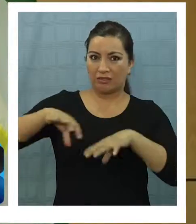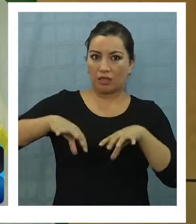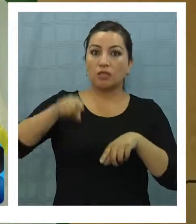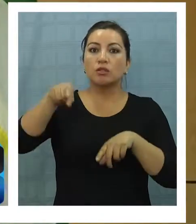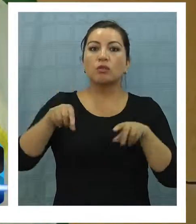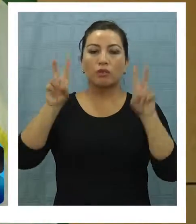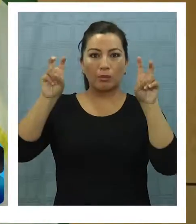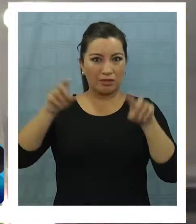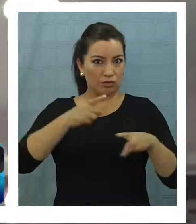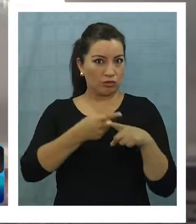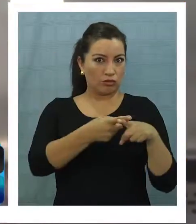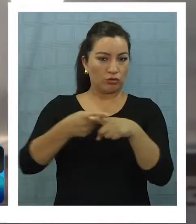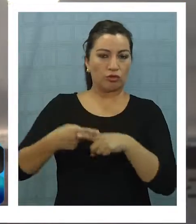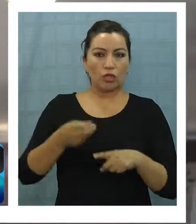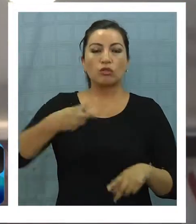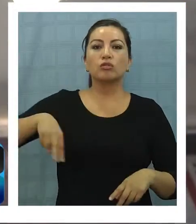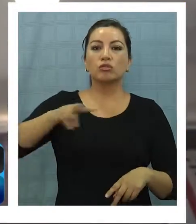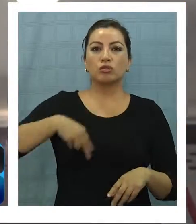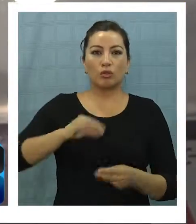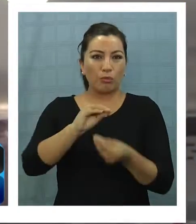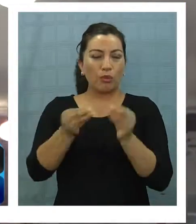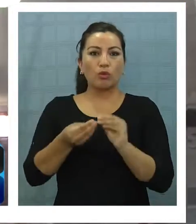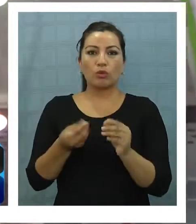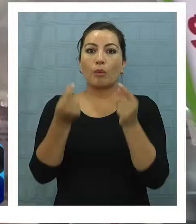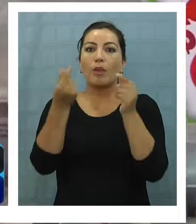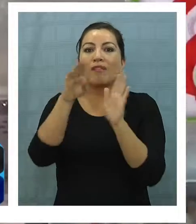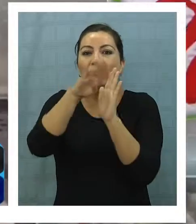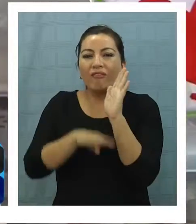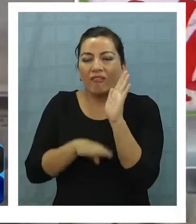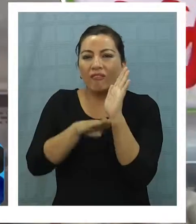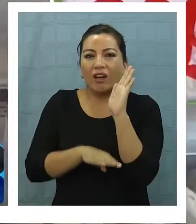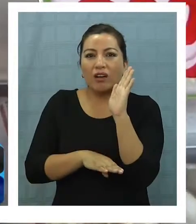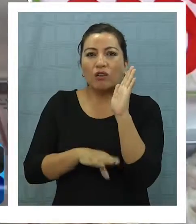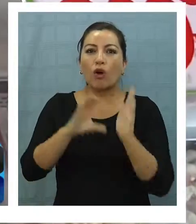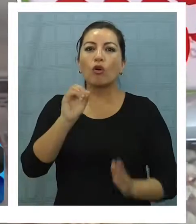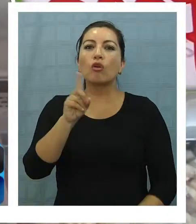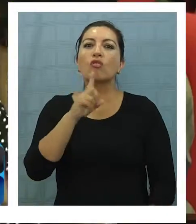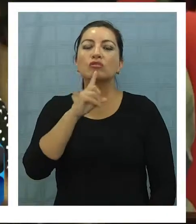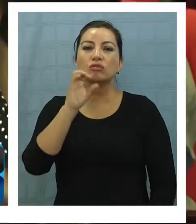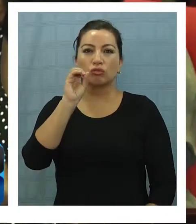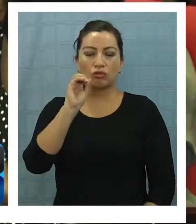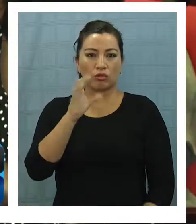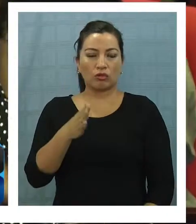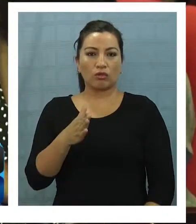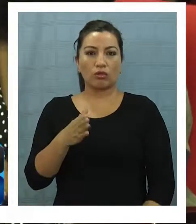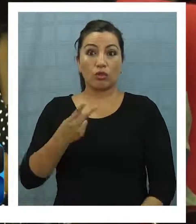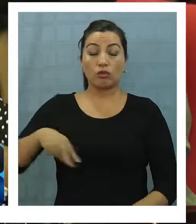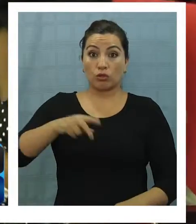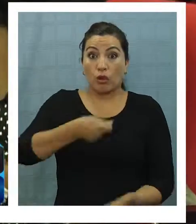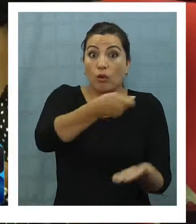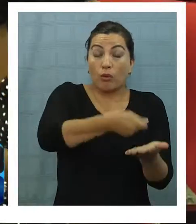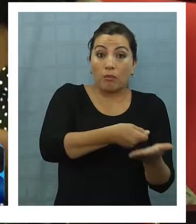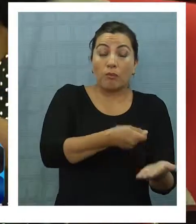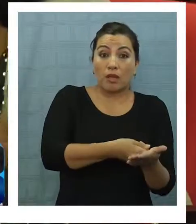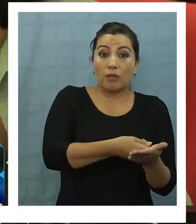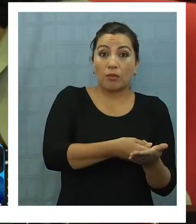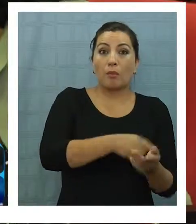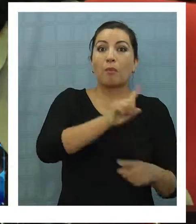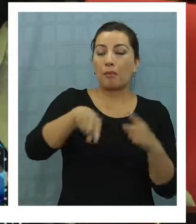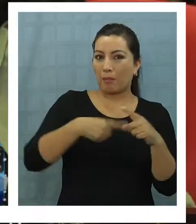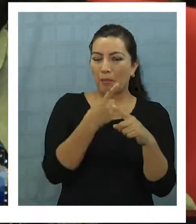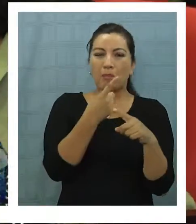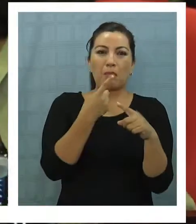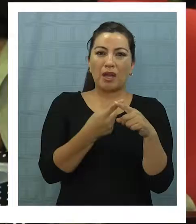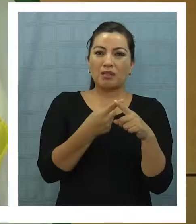social. Y lo que hacemos es entregar el producto al precio de costo, cubriendo el costo de lo que adquirimos y de los gastos de operaciones